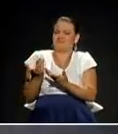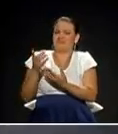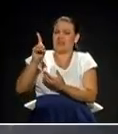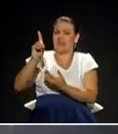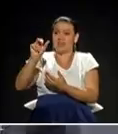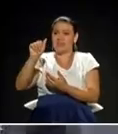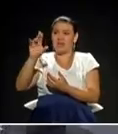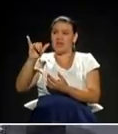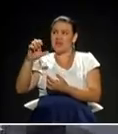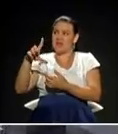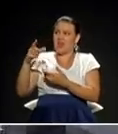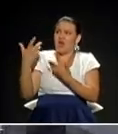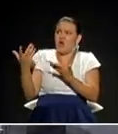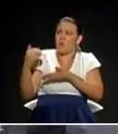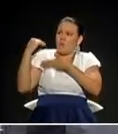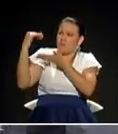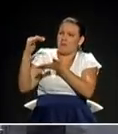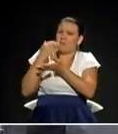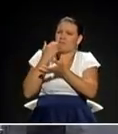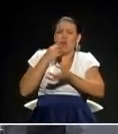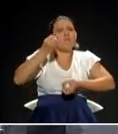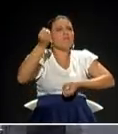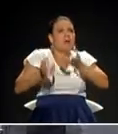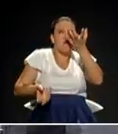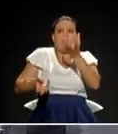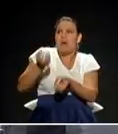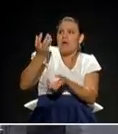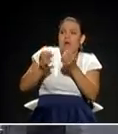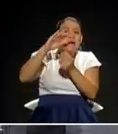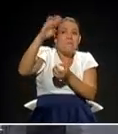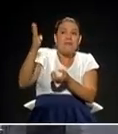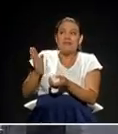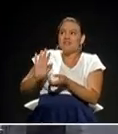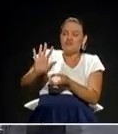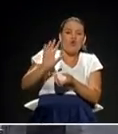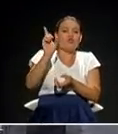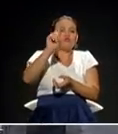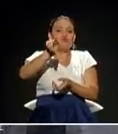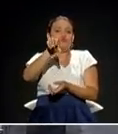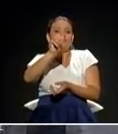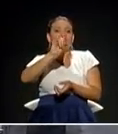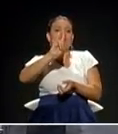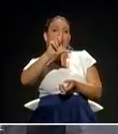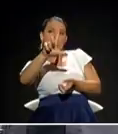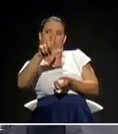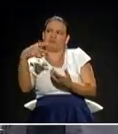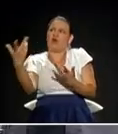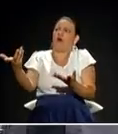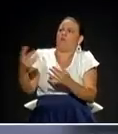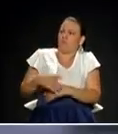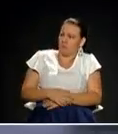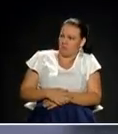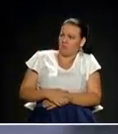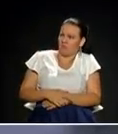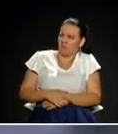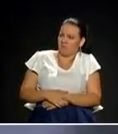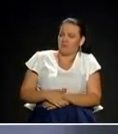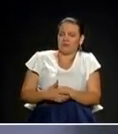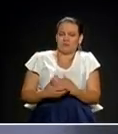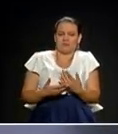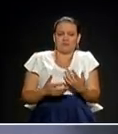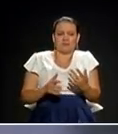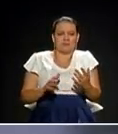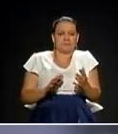incentivos por el Circo del Sol. ¿Esto cómo lo va a hacer? ¿Cómo podría? No, en el Circo del Sol, la administración actual pagó la